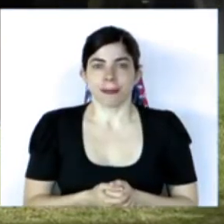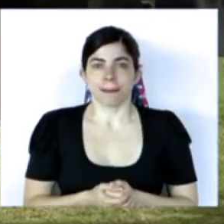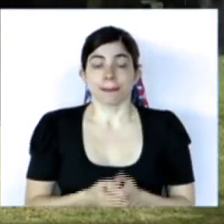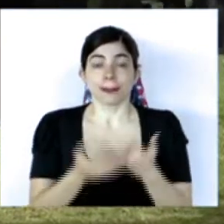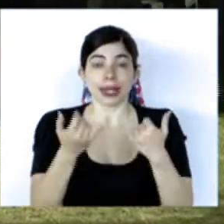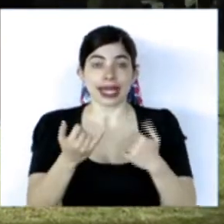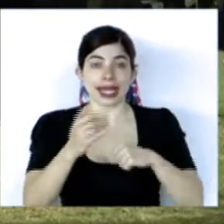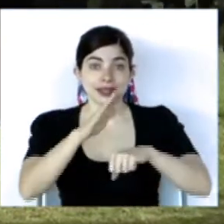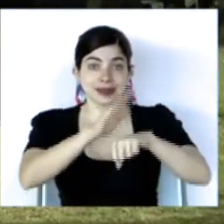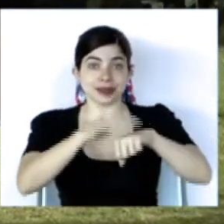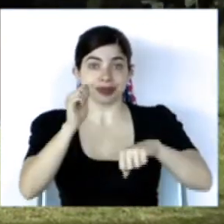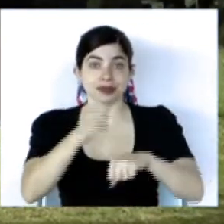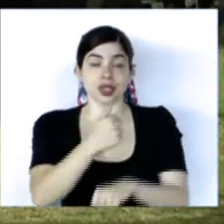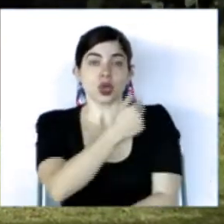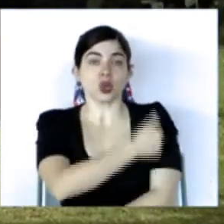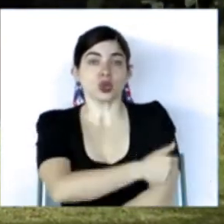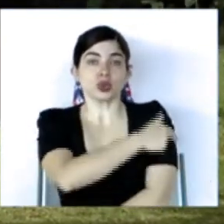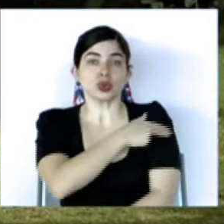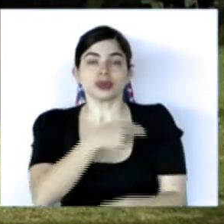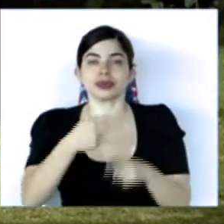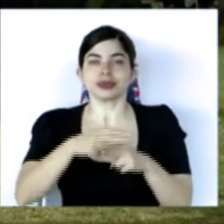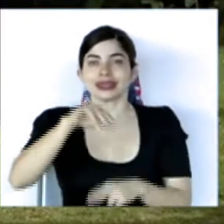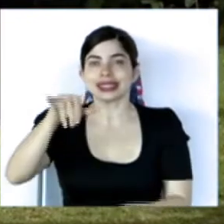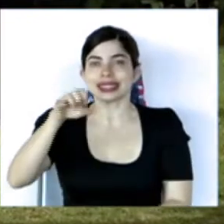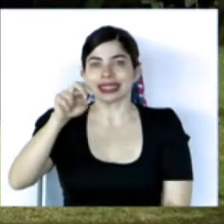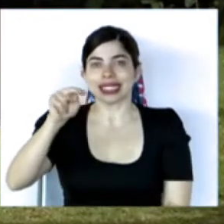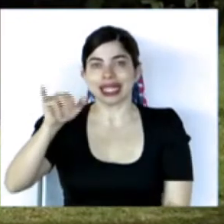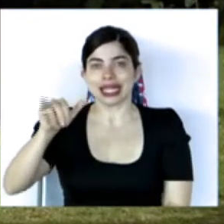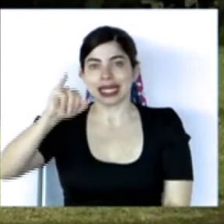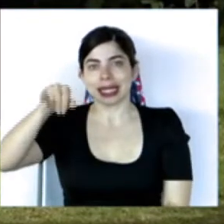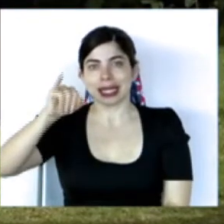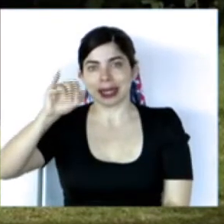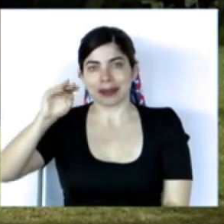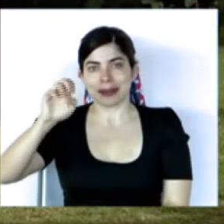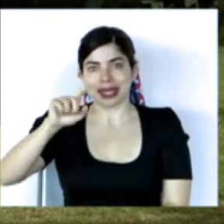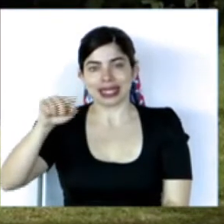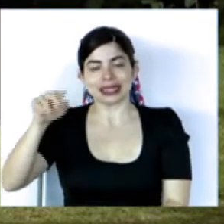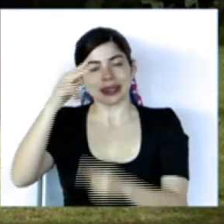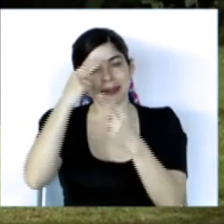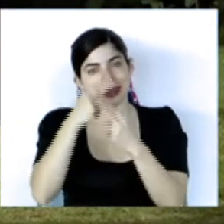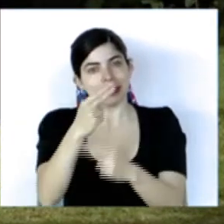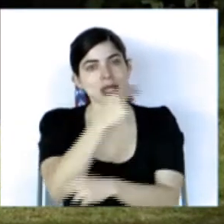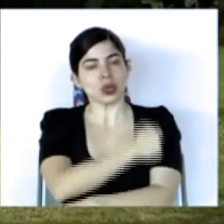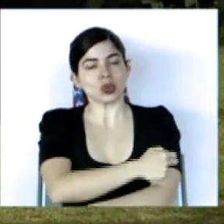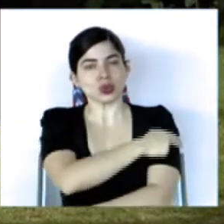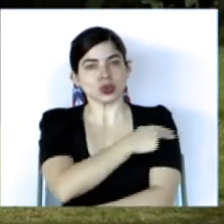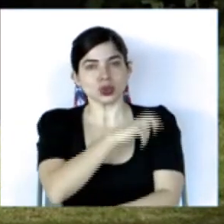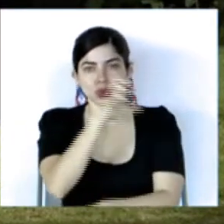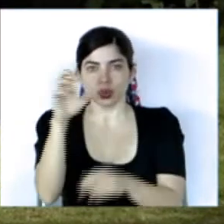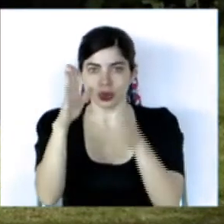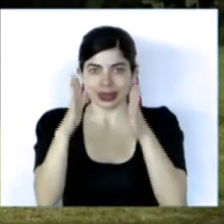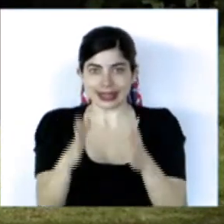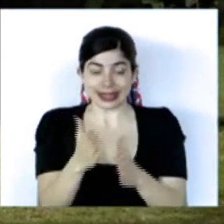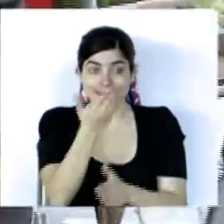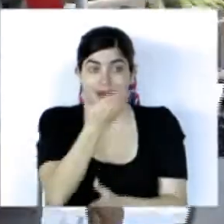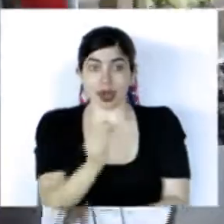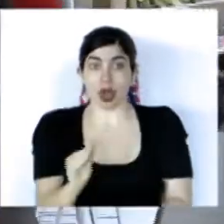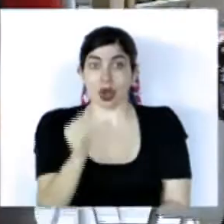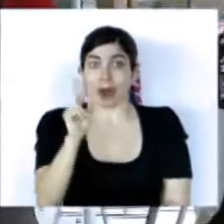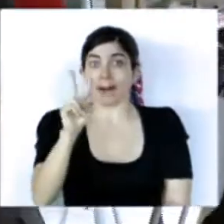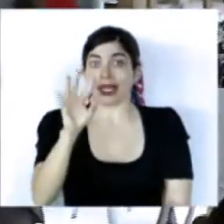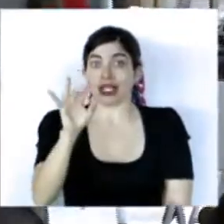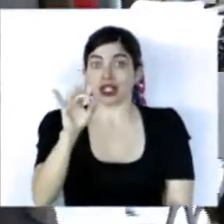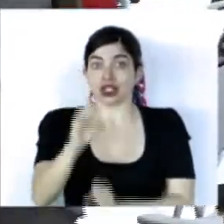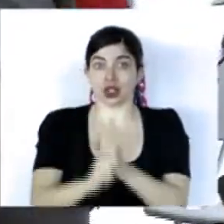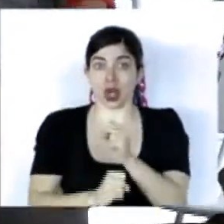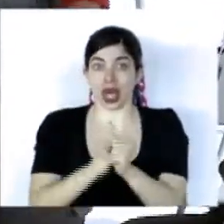llamamos de seguido a la Cruz Rojista Jenny Jiménez de la Benemérita Cruz Roja Costarricense esta joven de 28